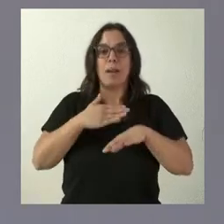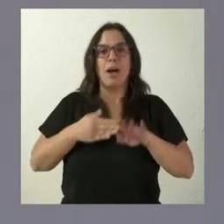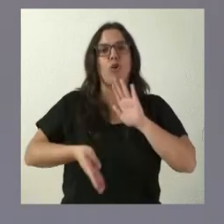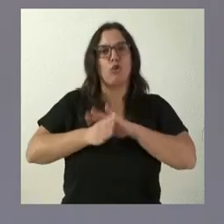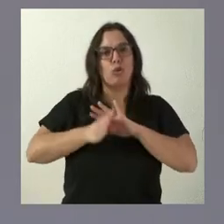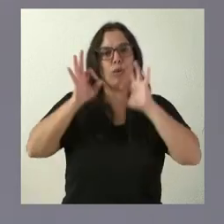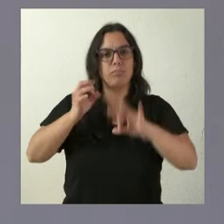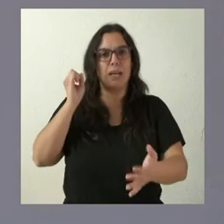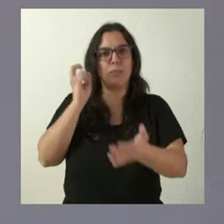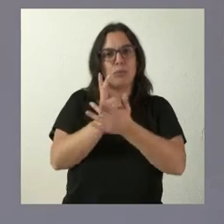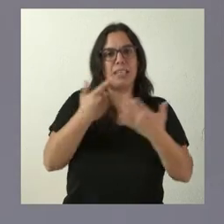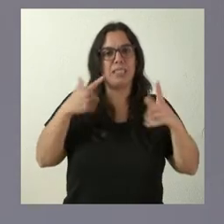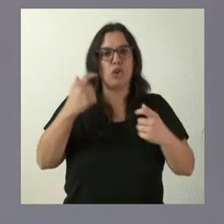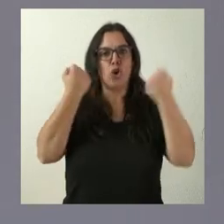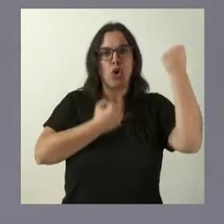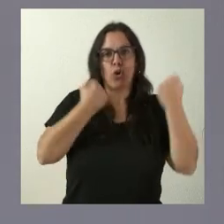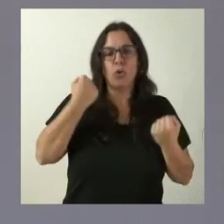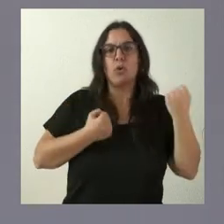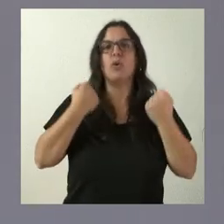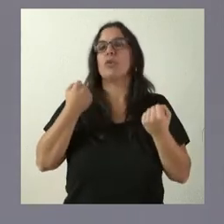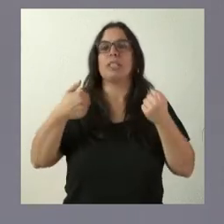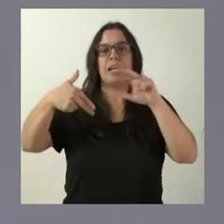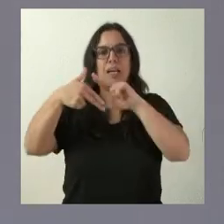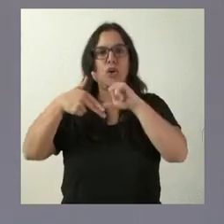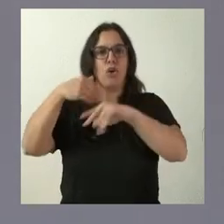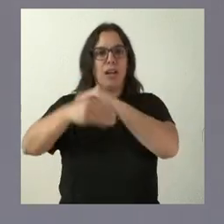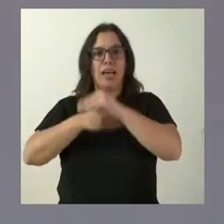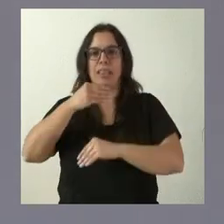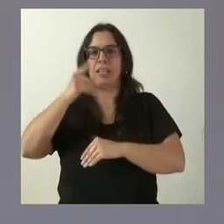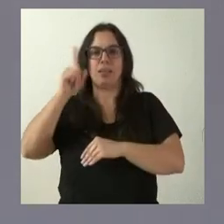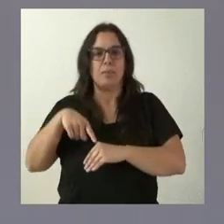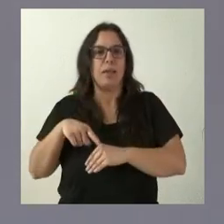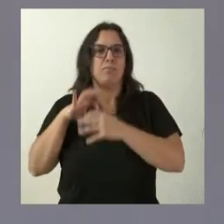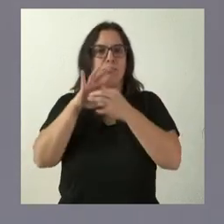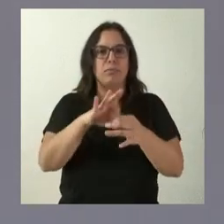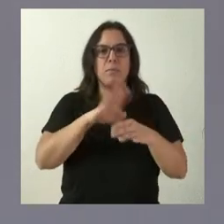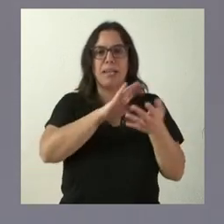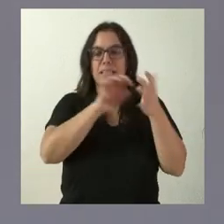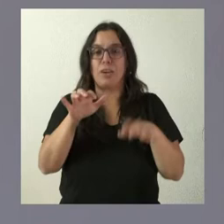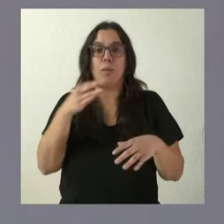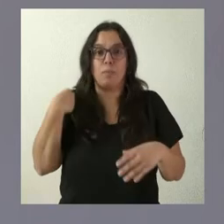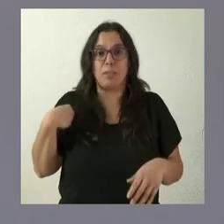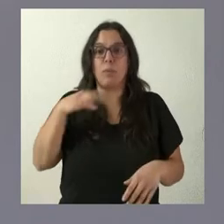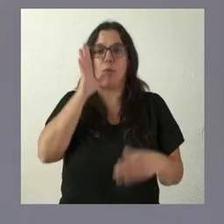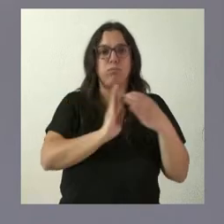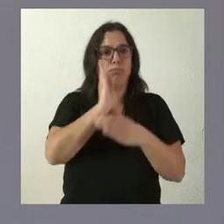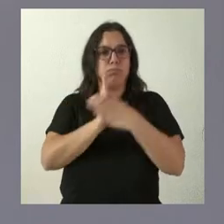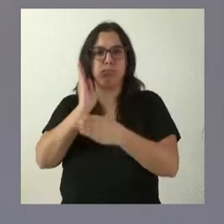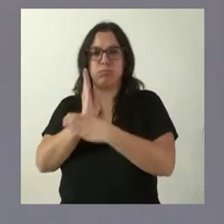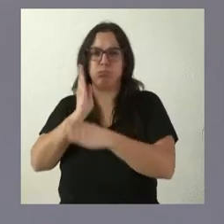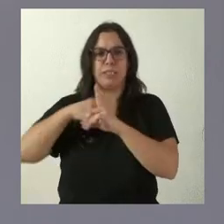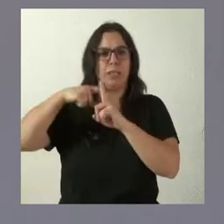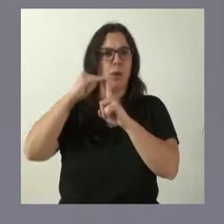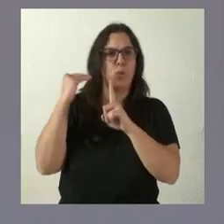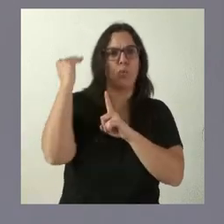por el sector del automóvil, y Renault para seguir apostando como ha hecho hasta ahora por Castilla y León y como va a seguir haciendo en el futuro, precisamente es el alto nivel de productividad de